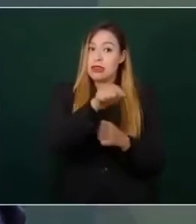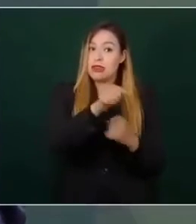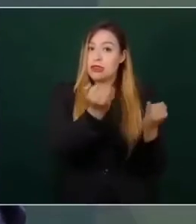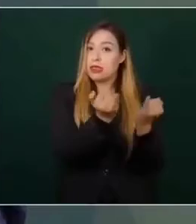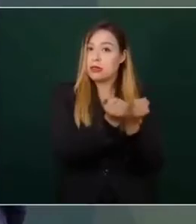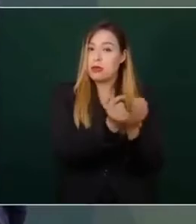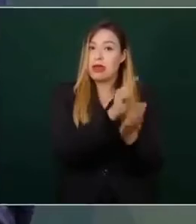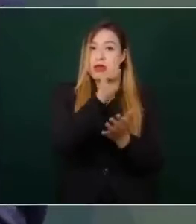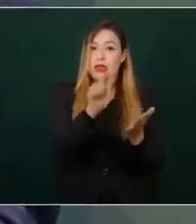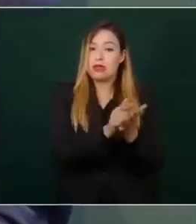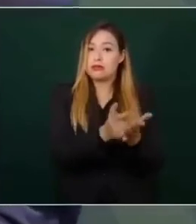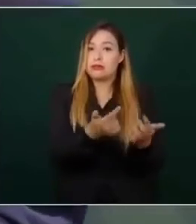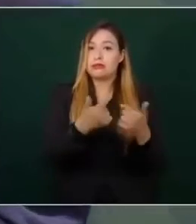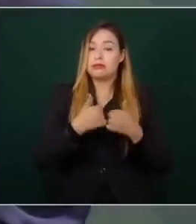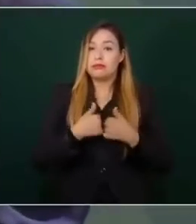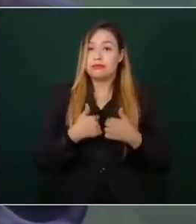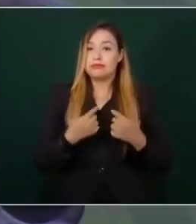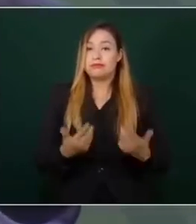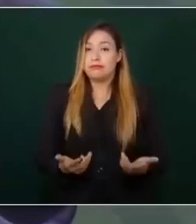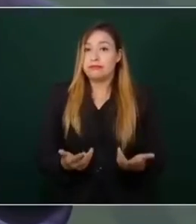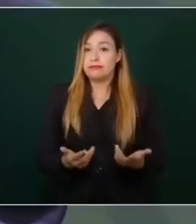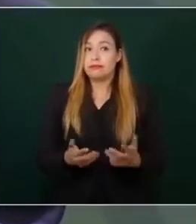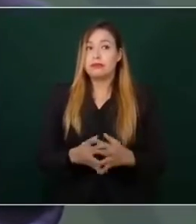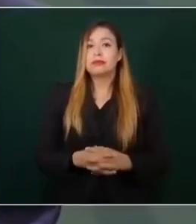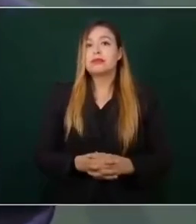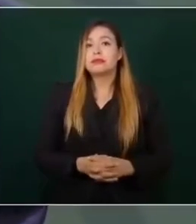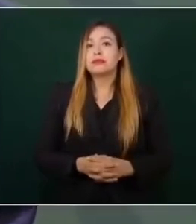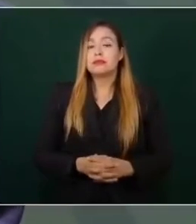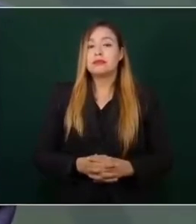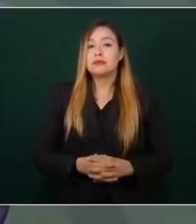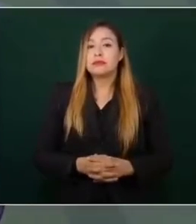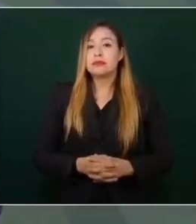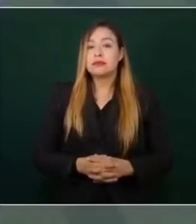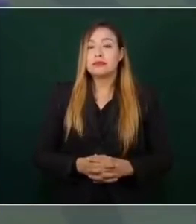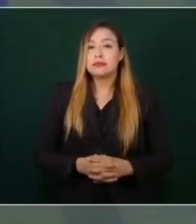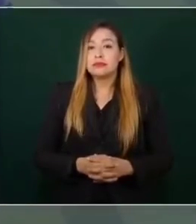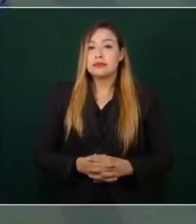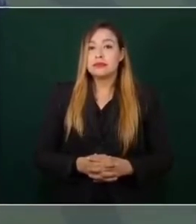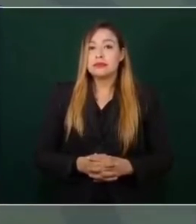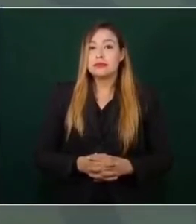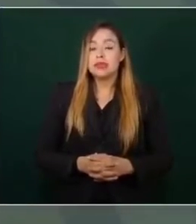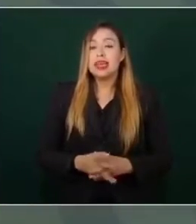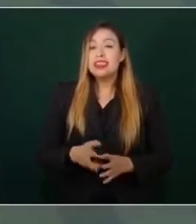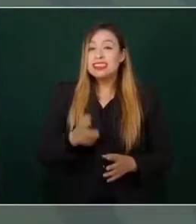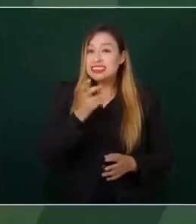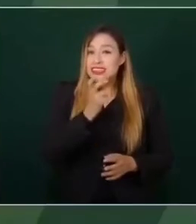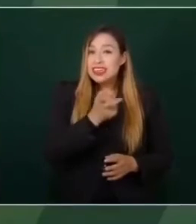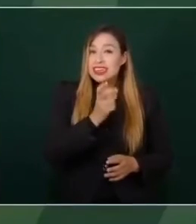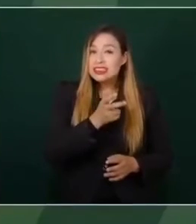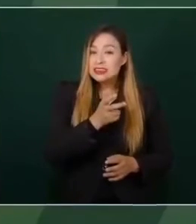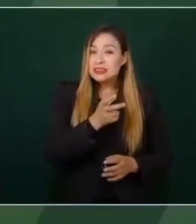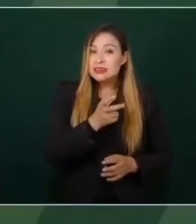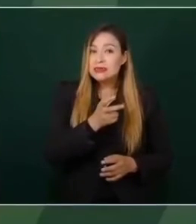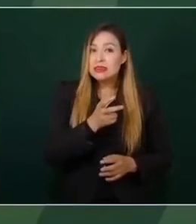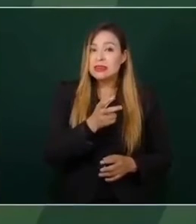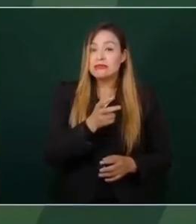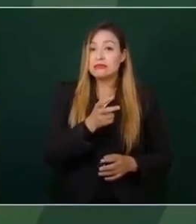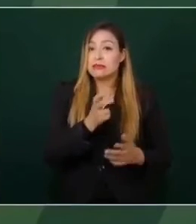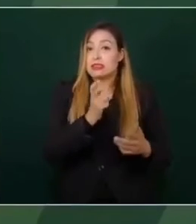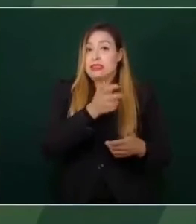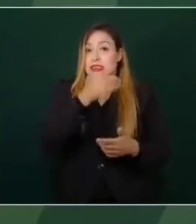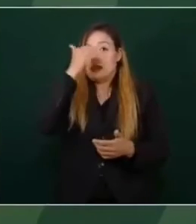Lo decía Tolstoy, si a esas vamos, pues nos vamos a quedar chimuelos todos